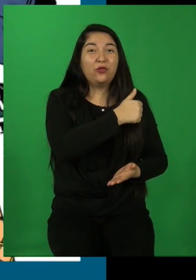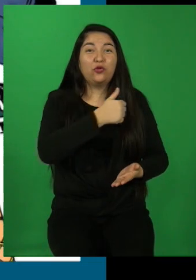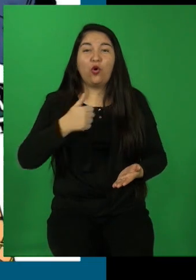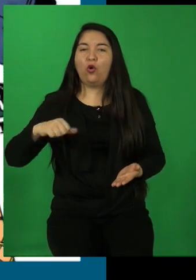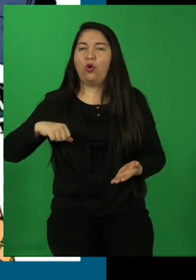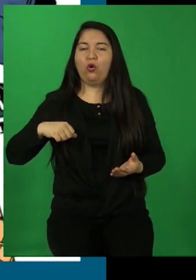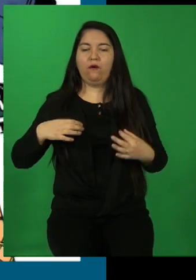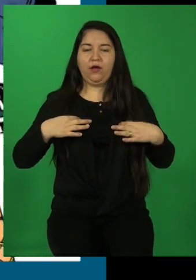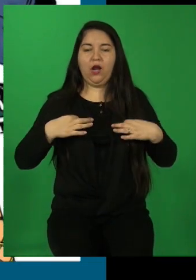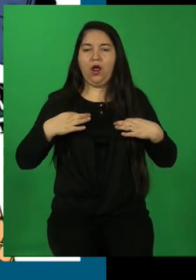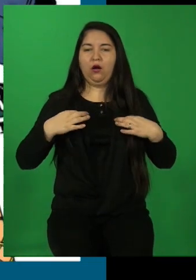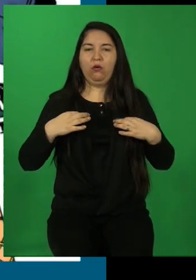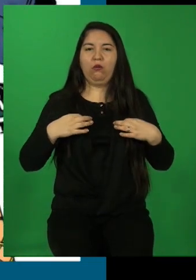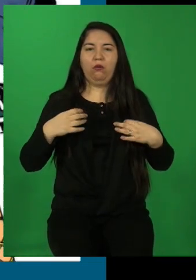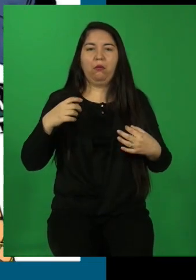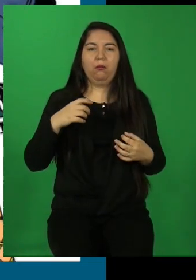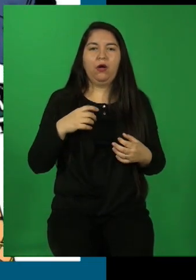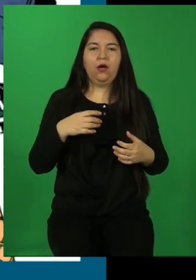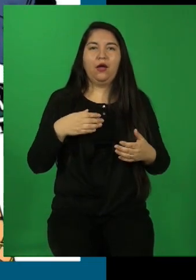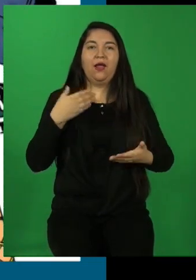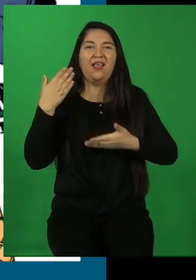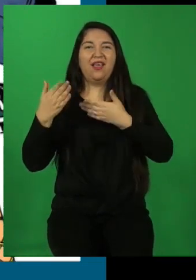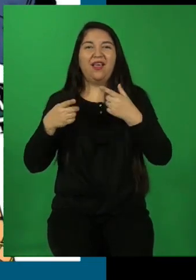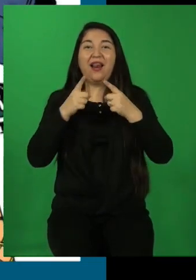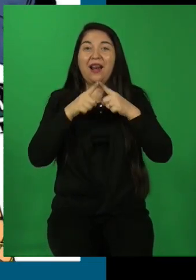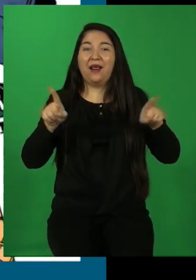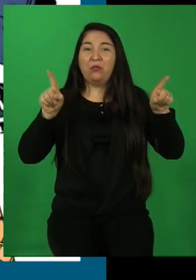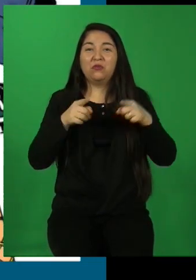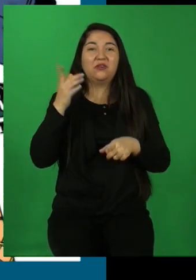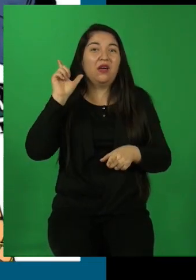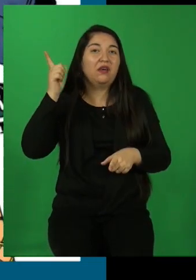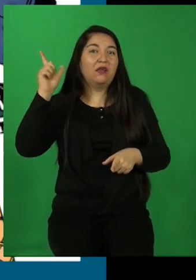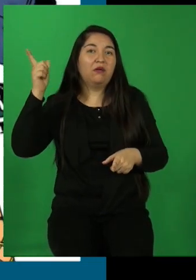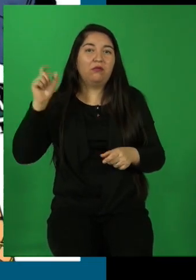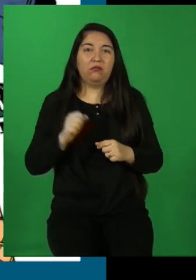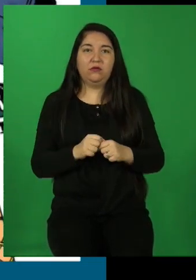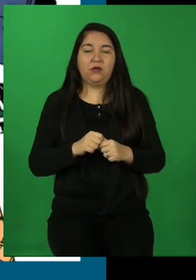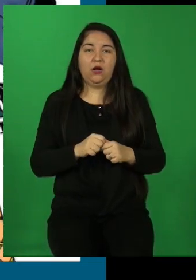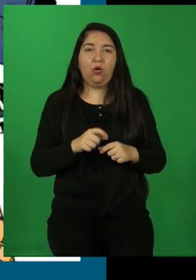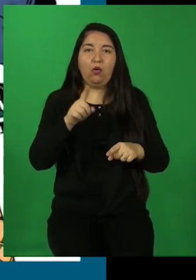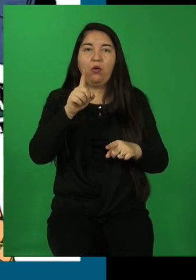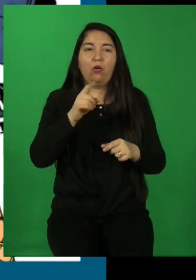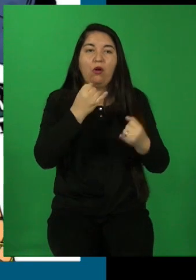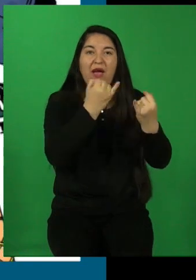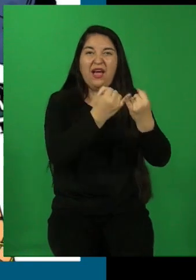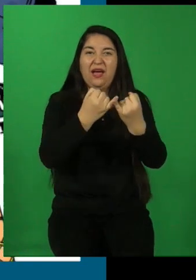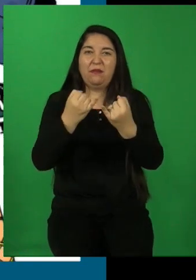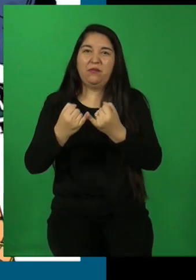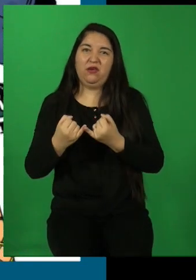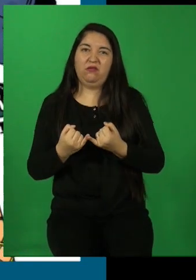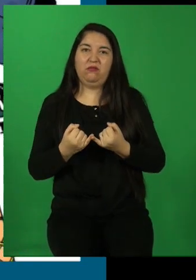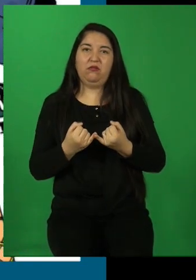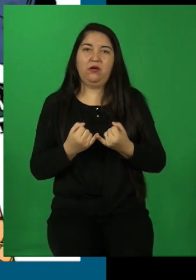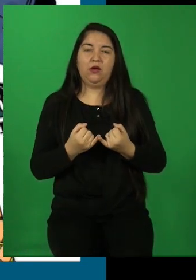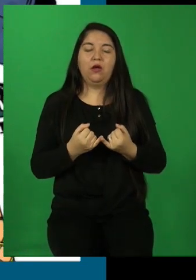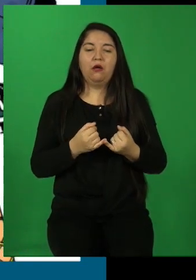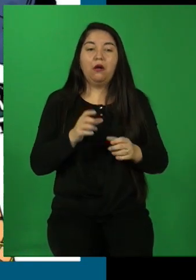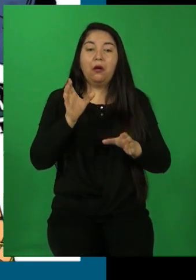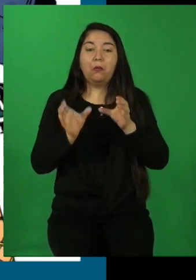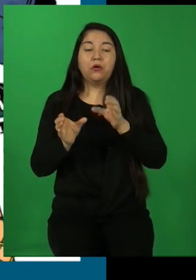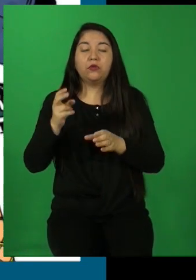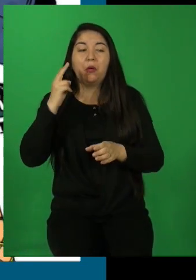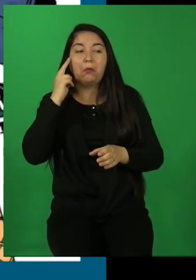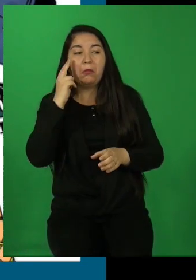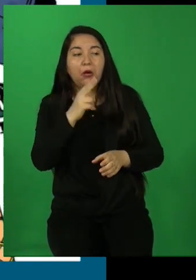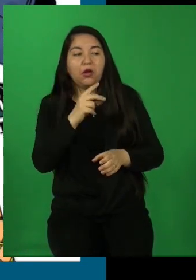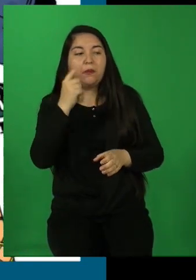se visten, por la música que escuchan, ¿verdad? Por sus amistades. Es un estereotipo. No quiere decir que siempre